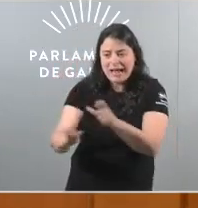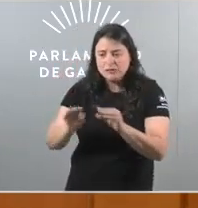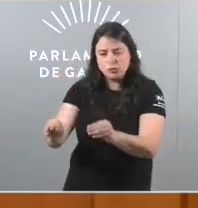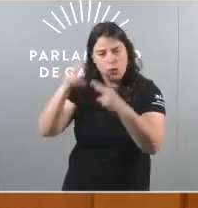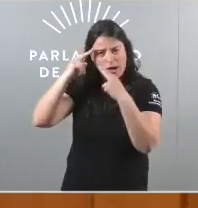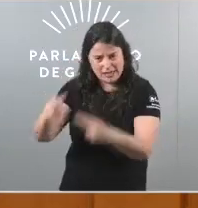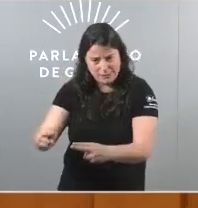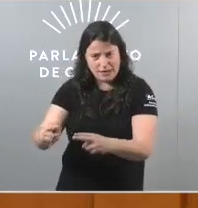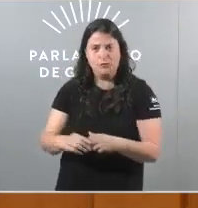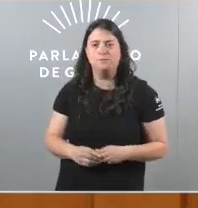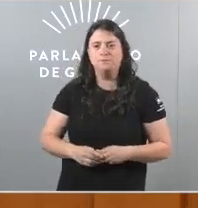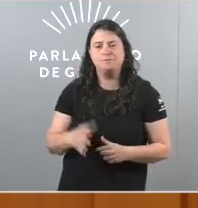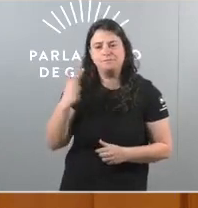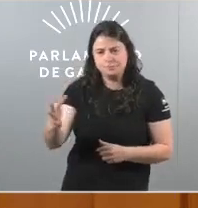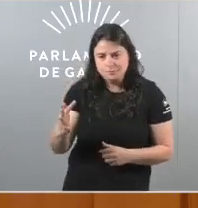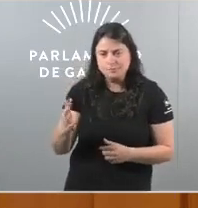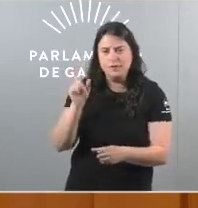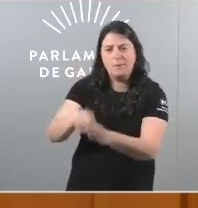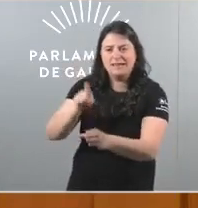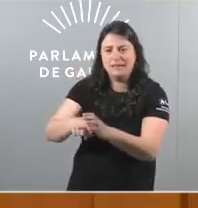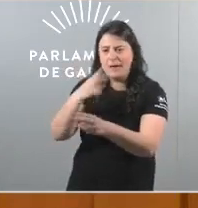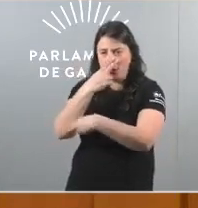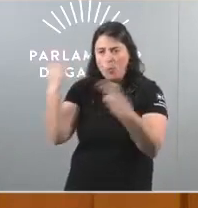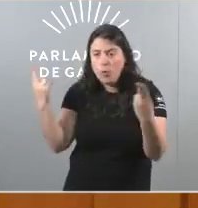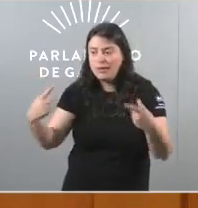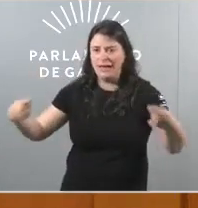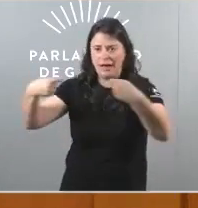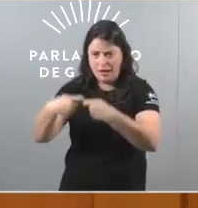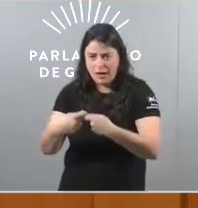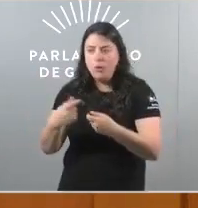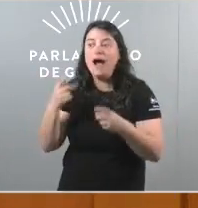e tamén con participación pública nos beneficios